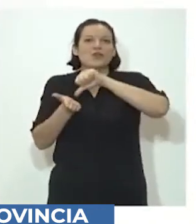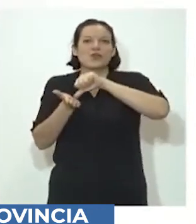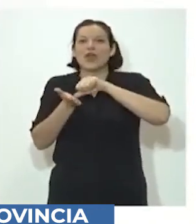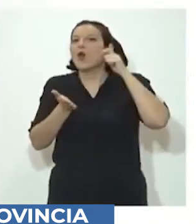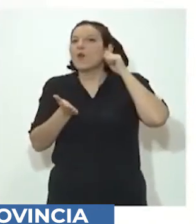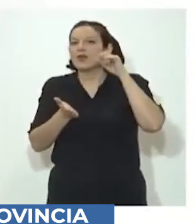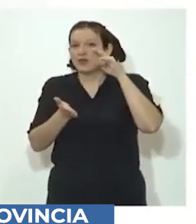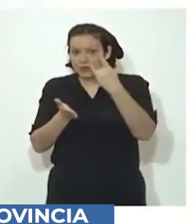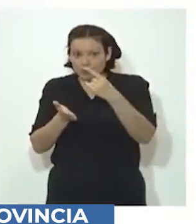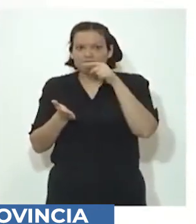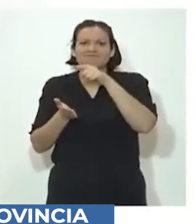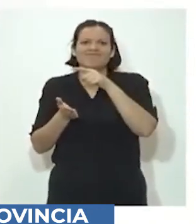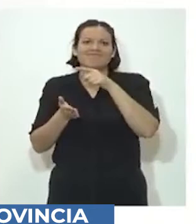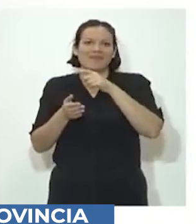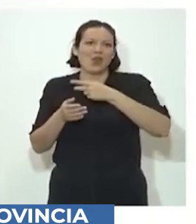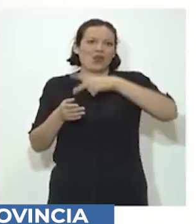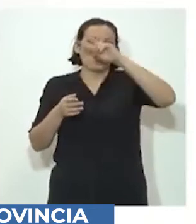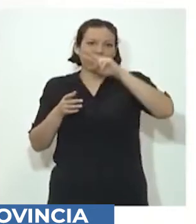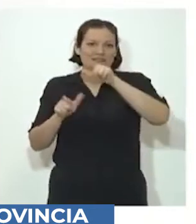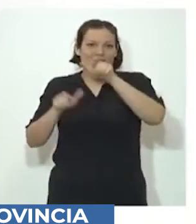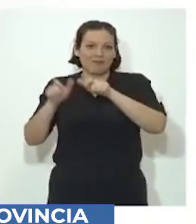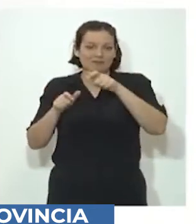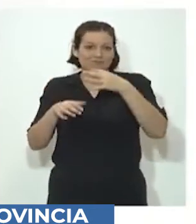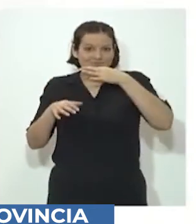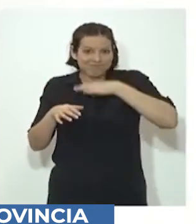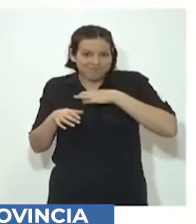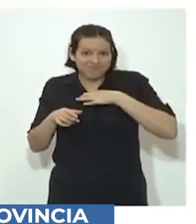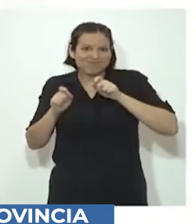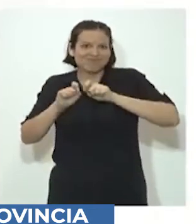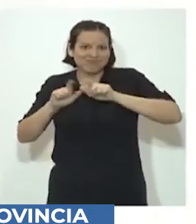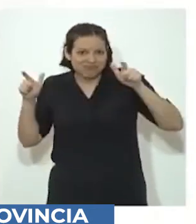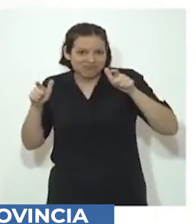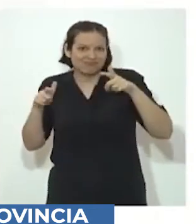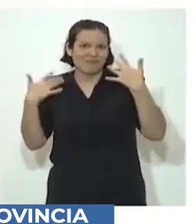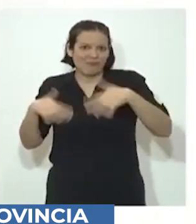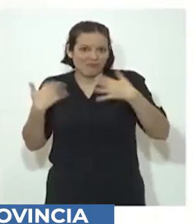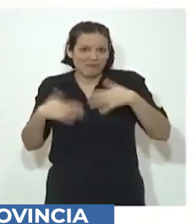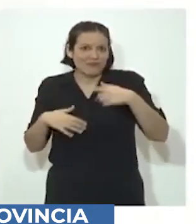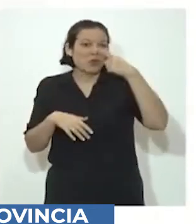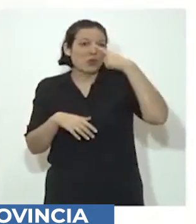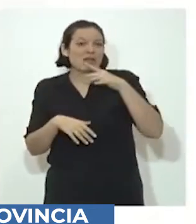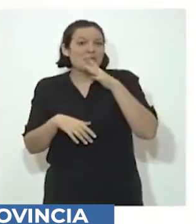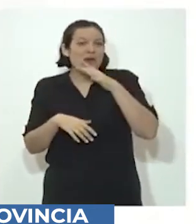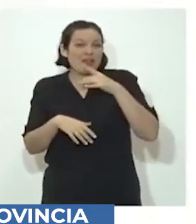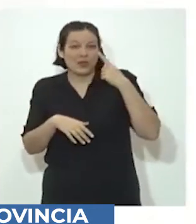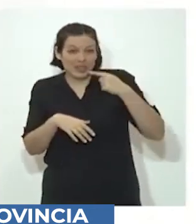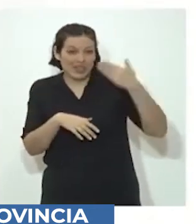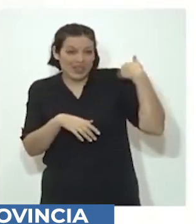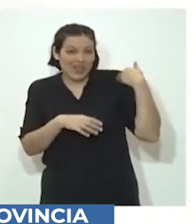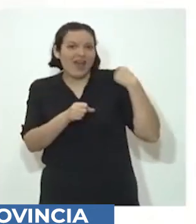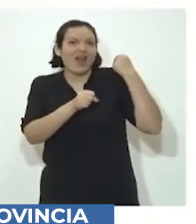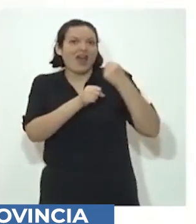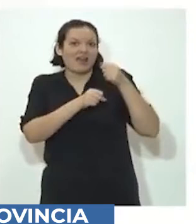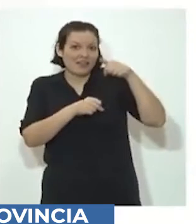prácticamente duplicado el número de casos de los 14 días previos a los últimos 14 días que se evaluaron y